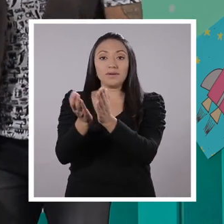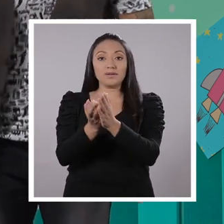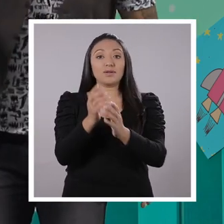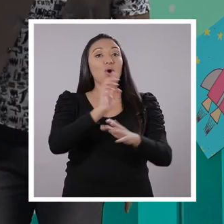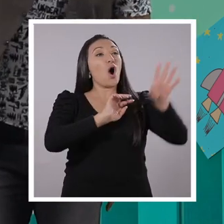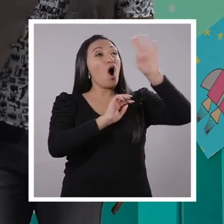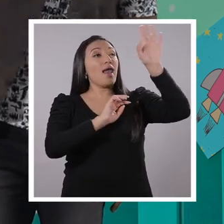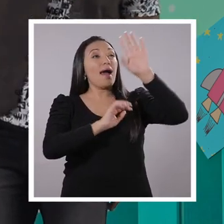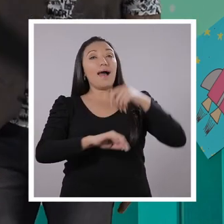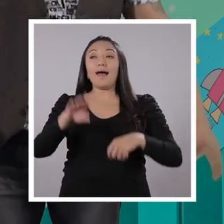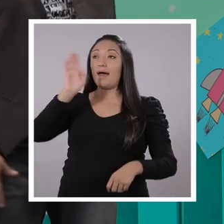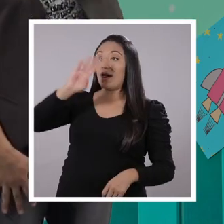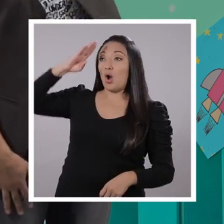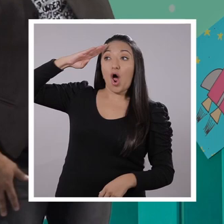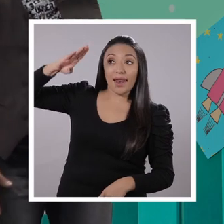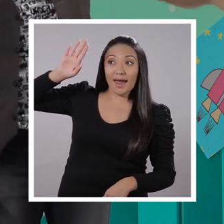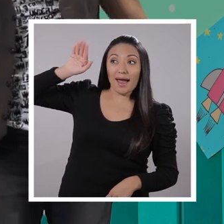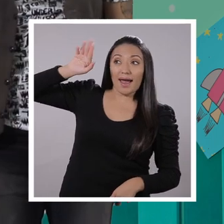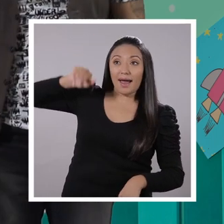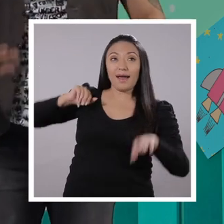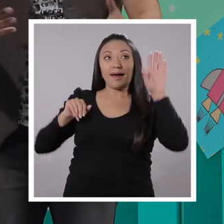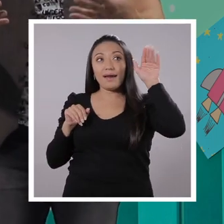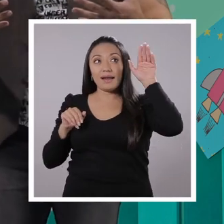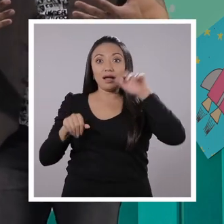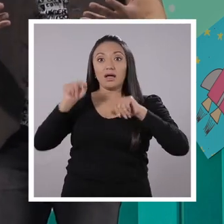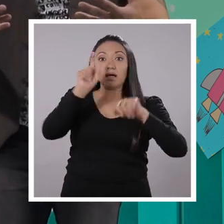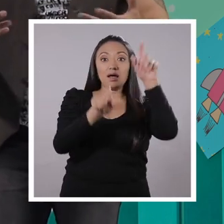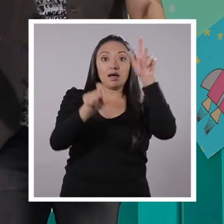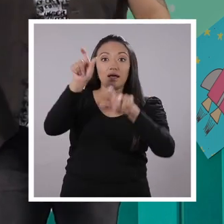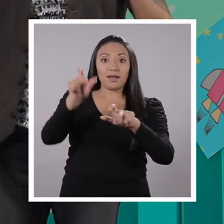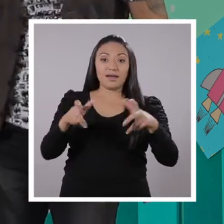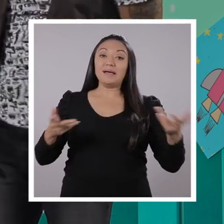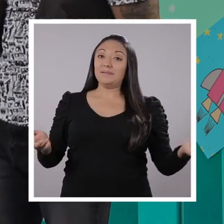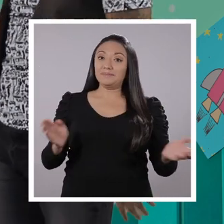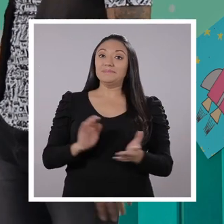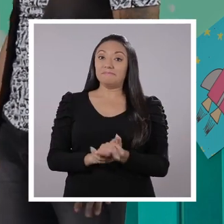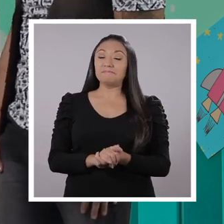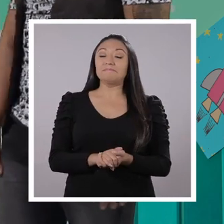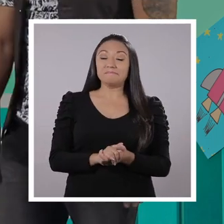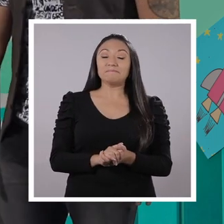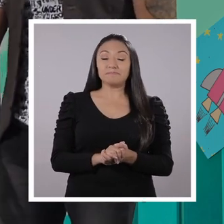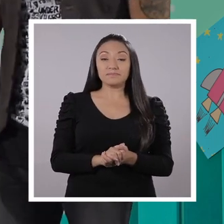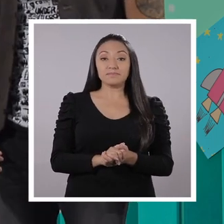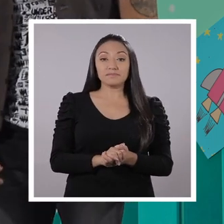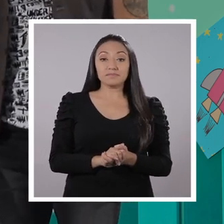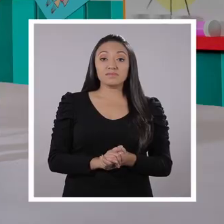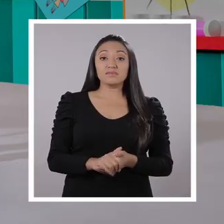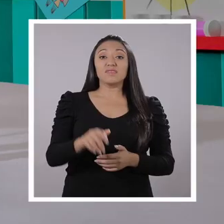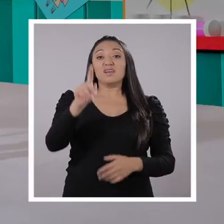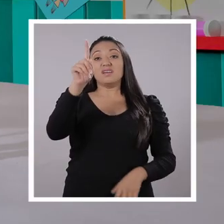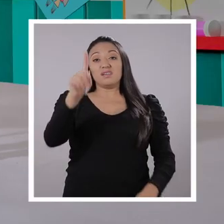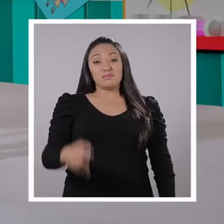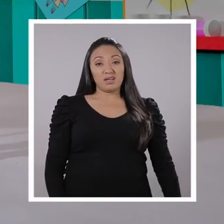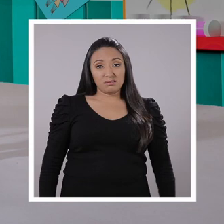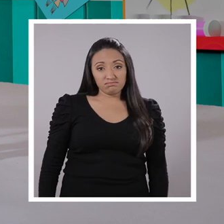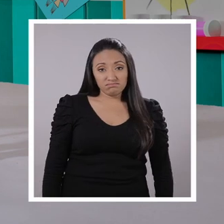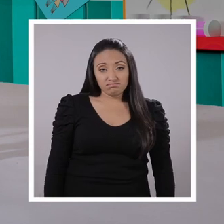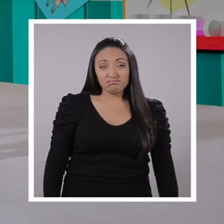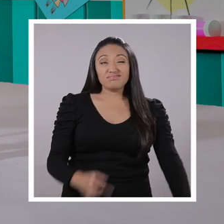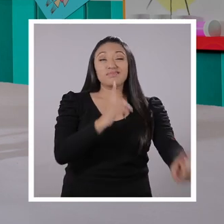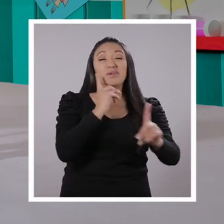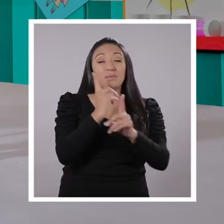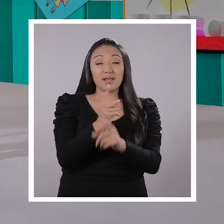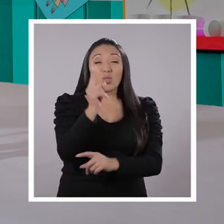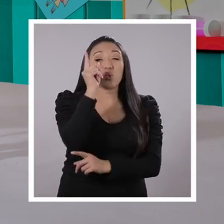vecinos y vecinas y saliendo... ¡Hola, besi! ¡Hola, besi! Sí, comunión en el barrio. Pero tengo que ser sincero.